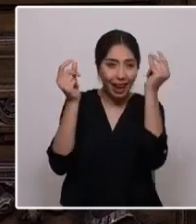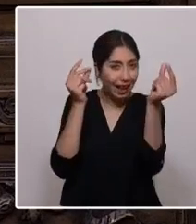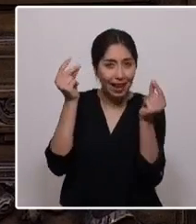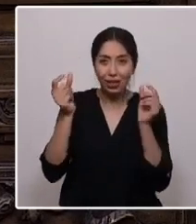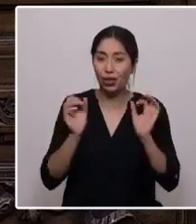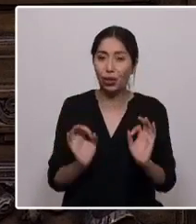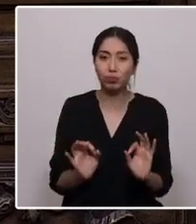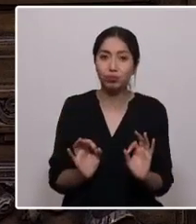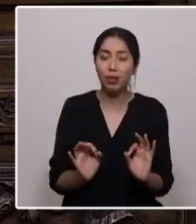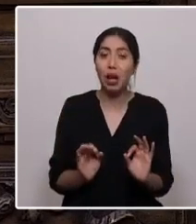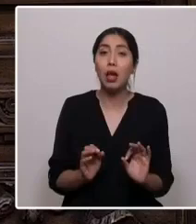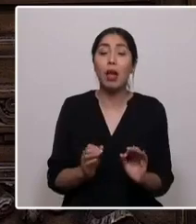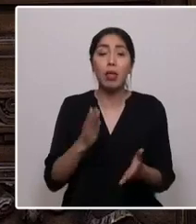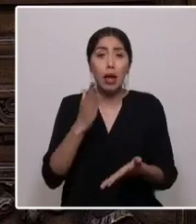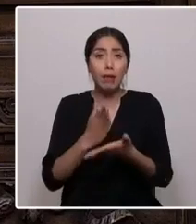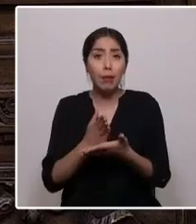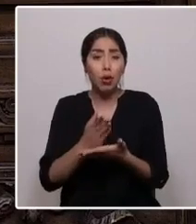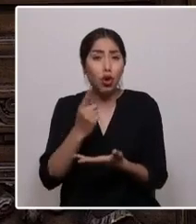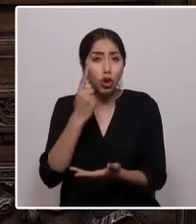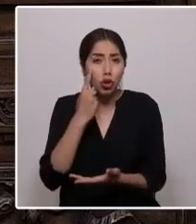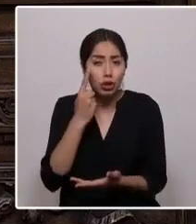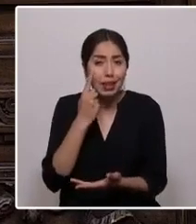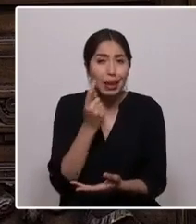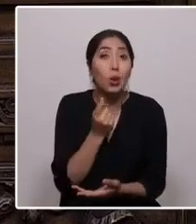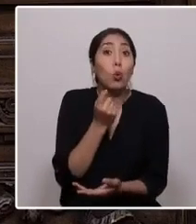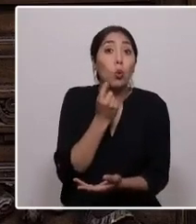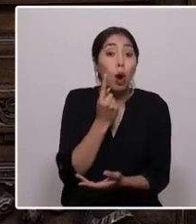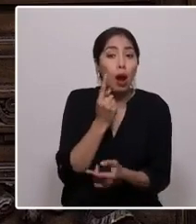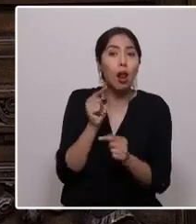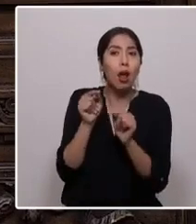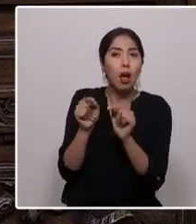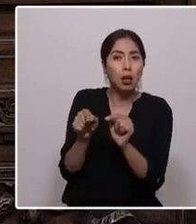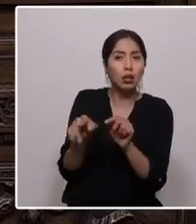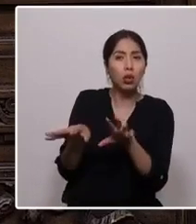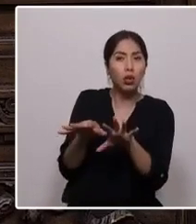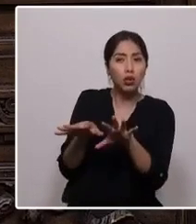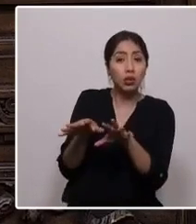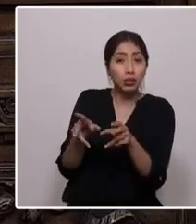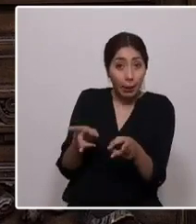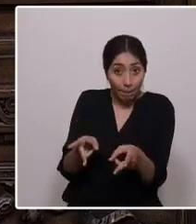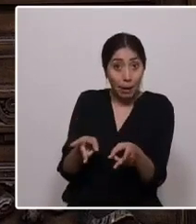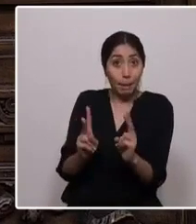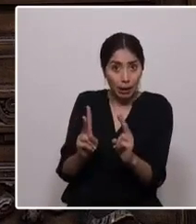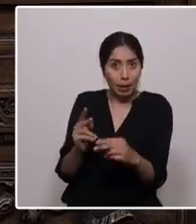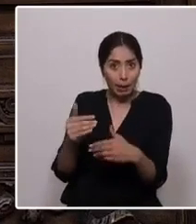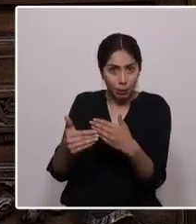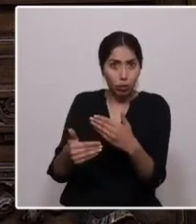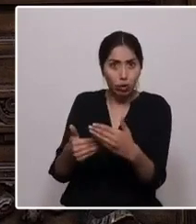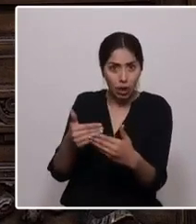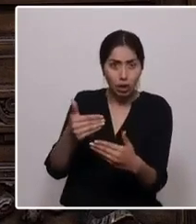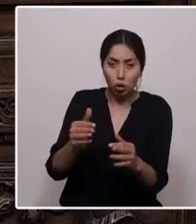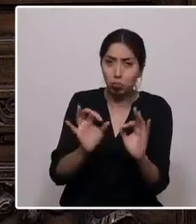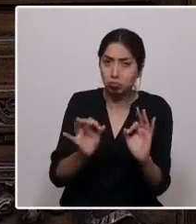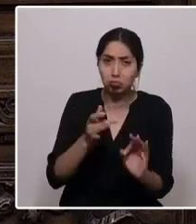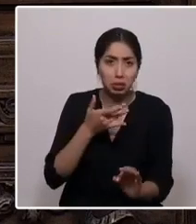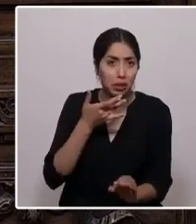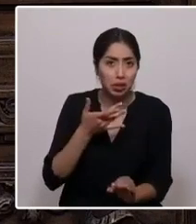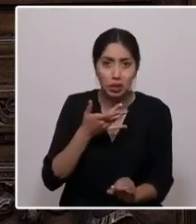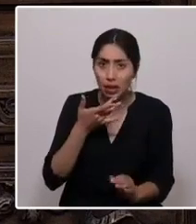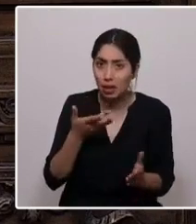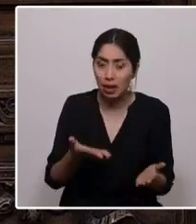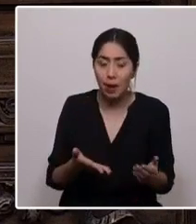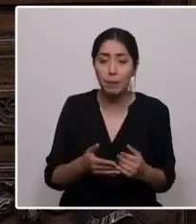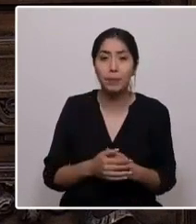conocer cuáles son aquellos patrones que permiten que los procesos tiendan a ordenarse de manera sencilla. Mi diseño